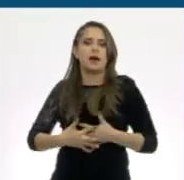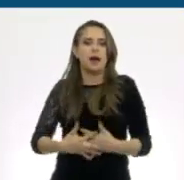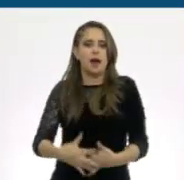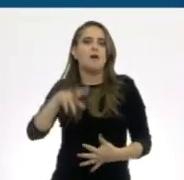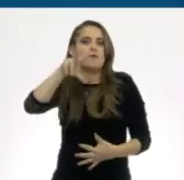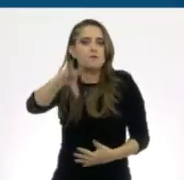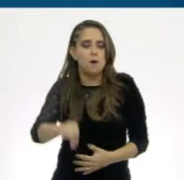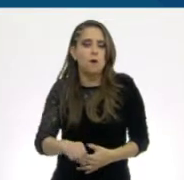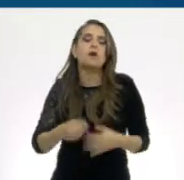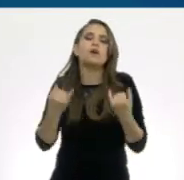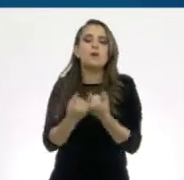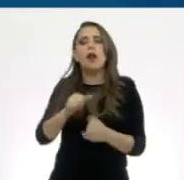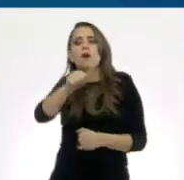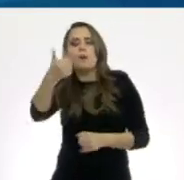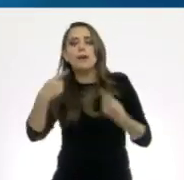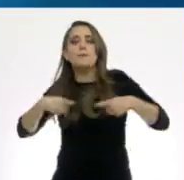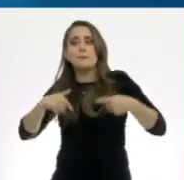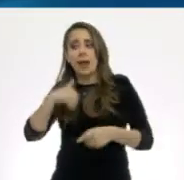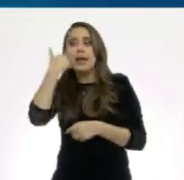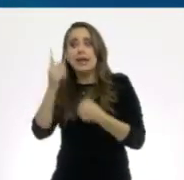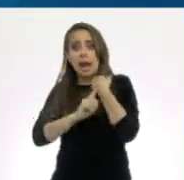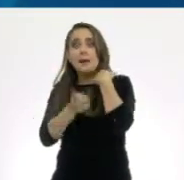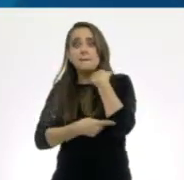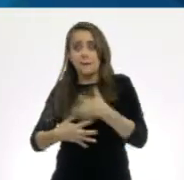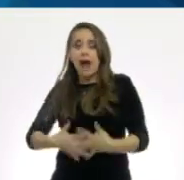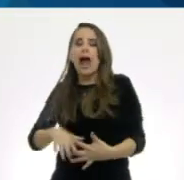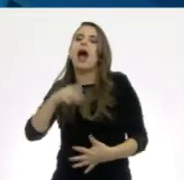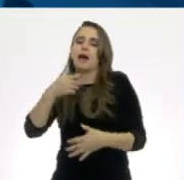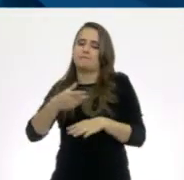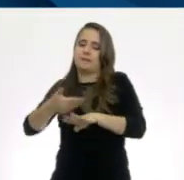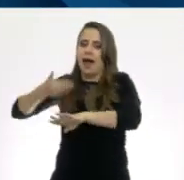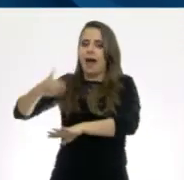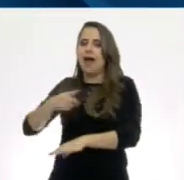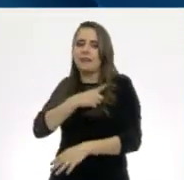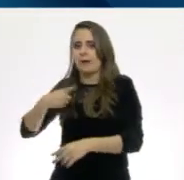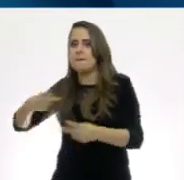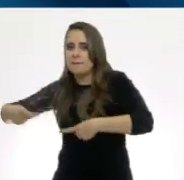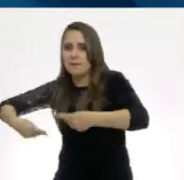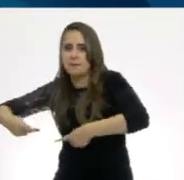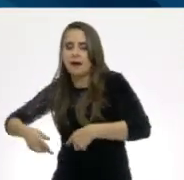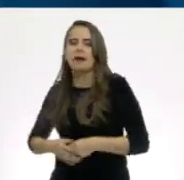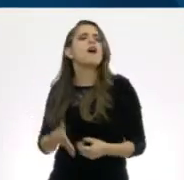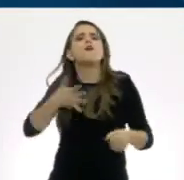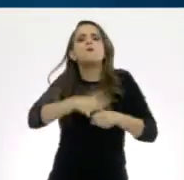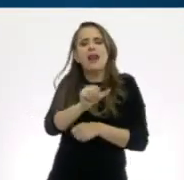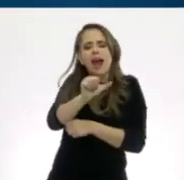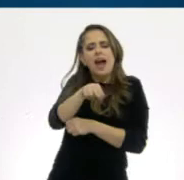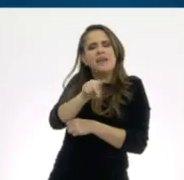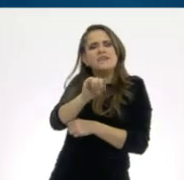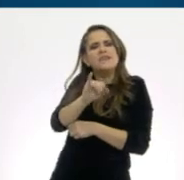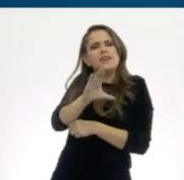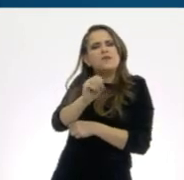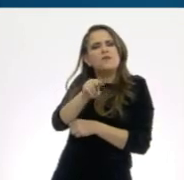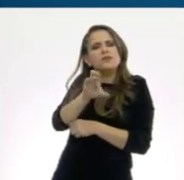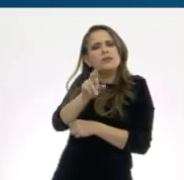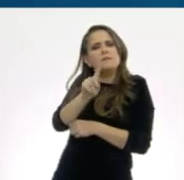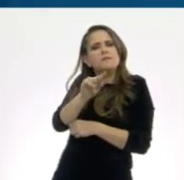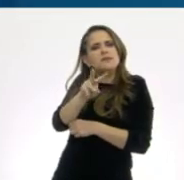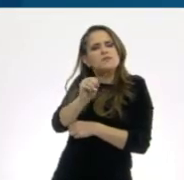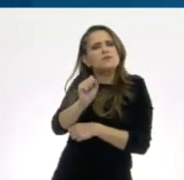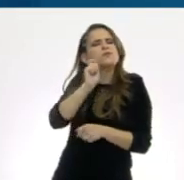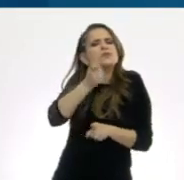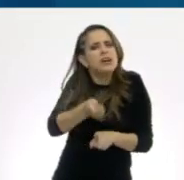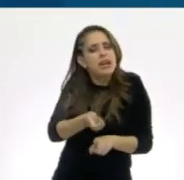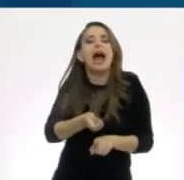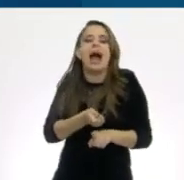a planificar su familia. ¿Cuáles son los métodos anticonceptivos existentes? La mayoría de ellos están diseñados